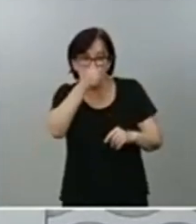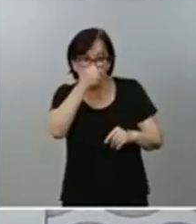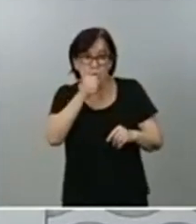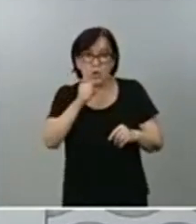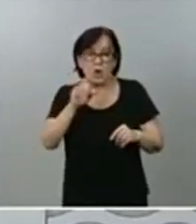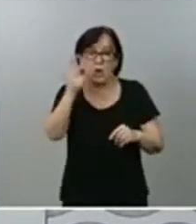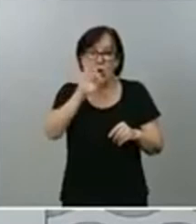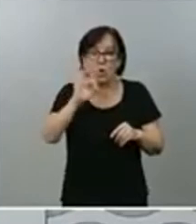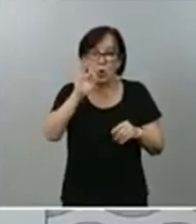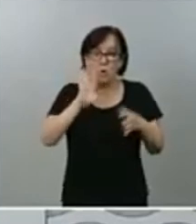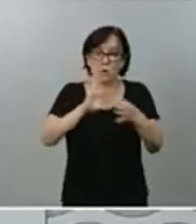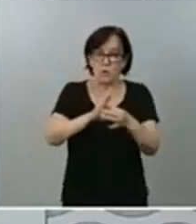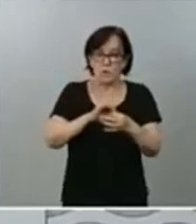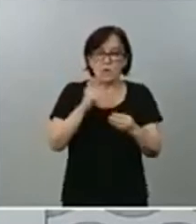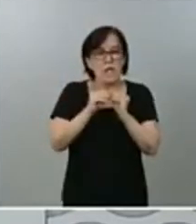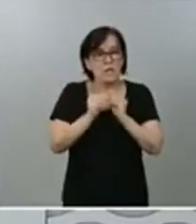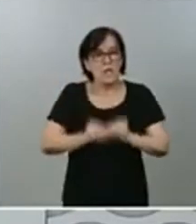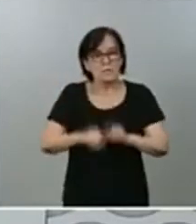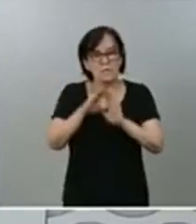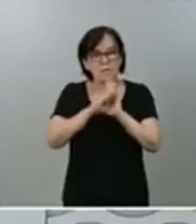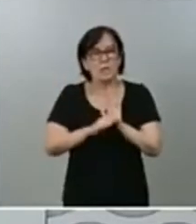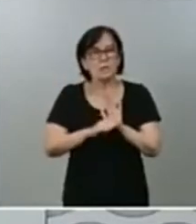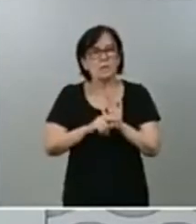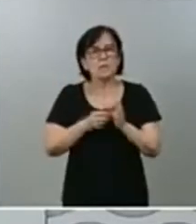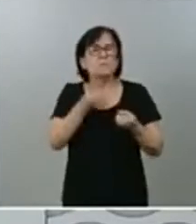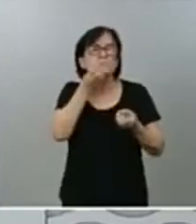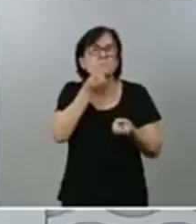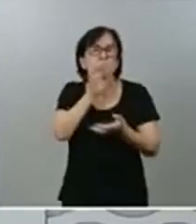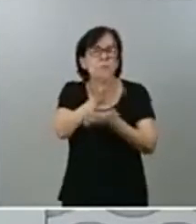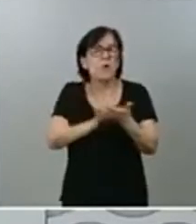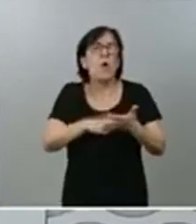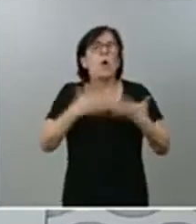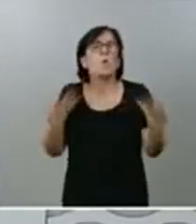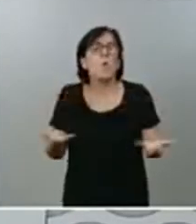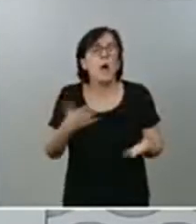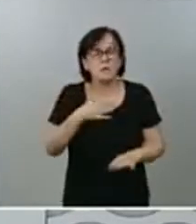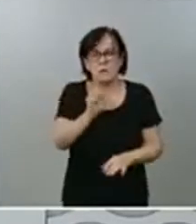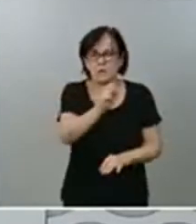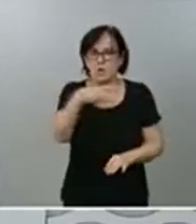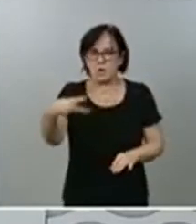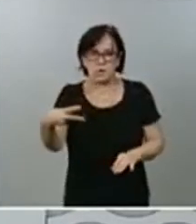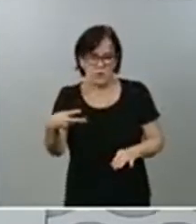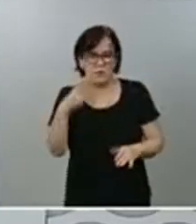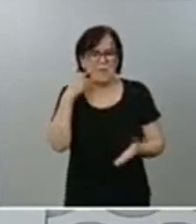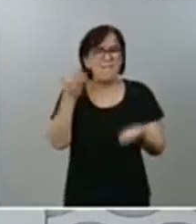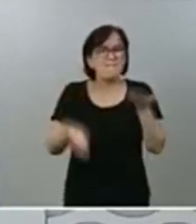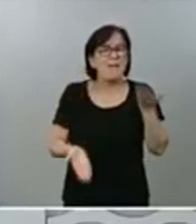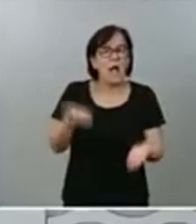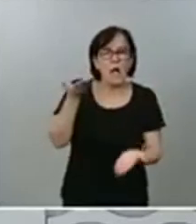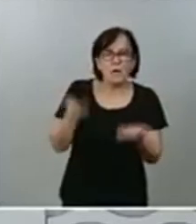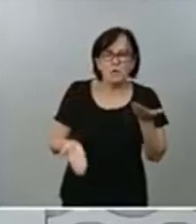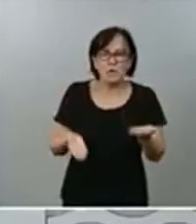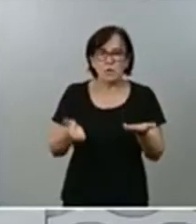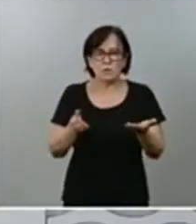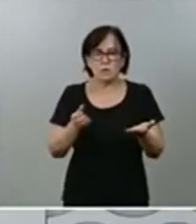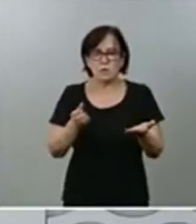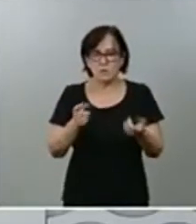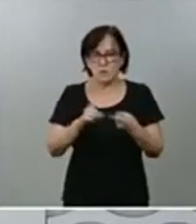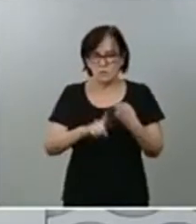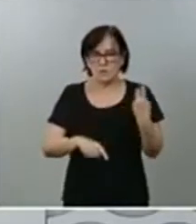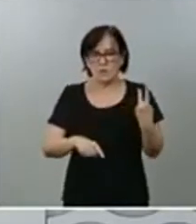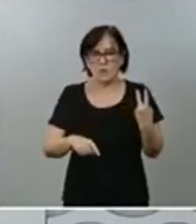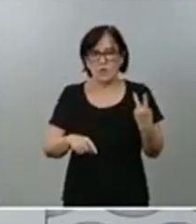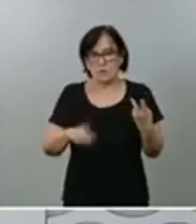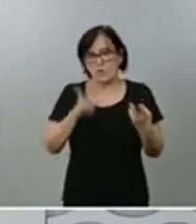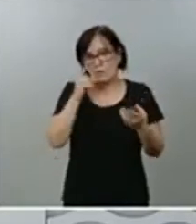que ya han elaborado y que ya han transmitido cuál es su valoración sobre el resultado de las